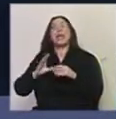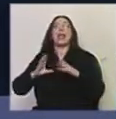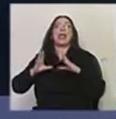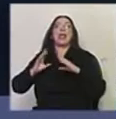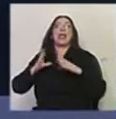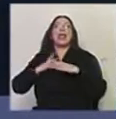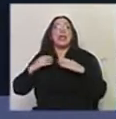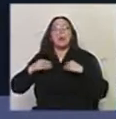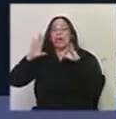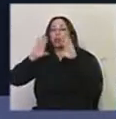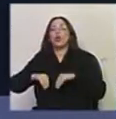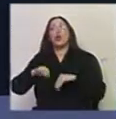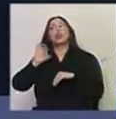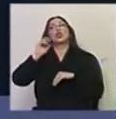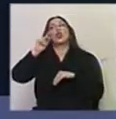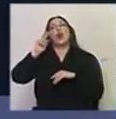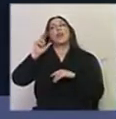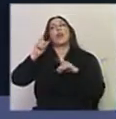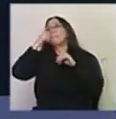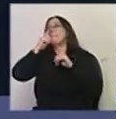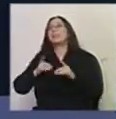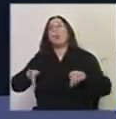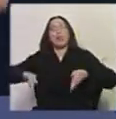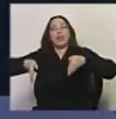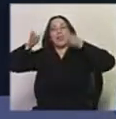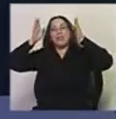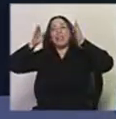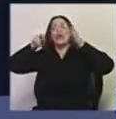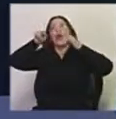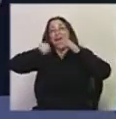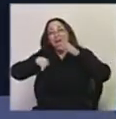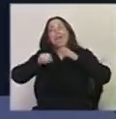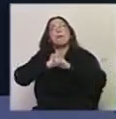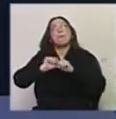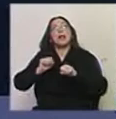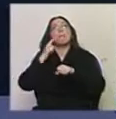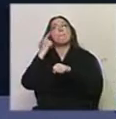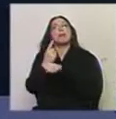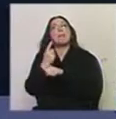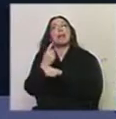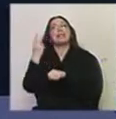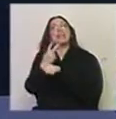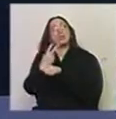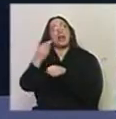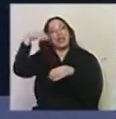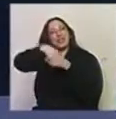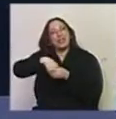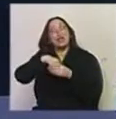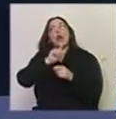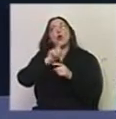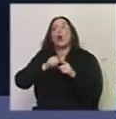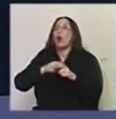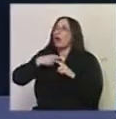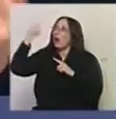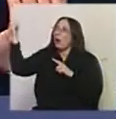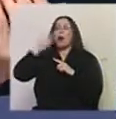todas las escuelas del Sodre en un mismo edificio y donde podamos además tener primaria y secundaria ahí adentro para que los chicos no tengan que estar yendo y